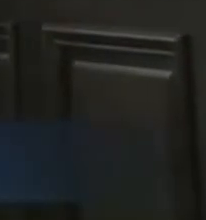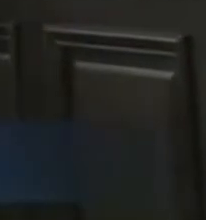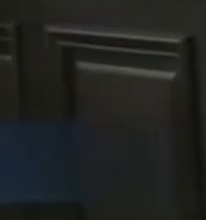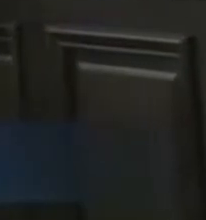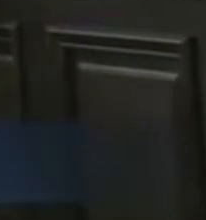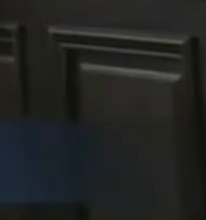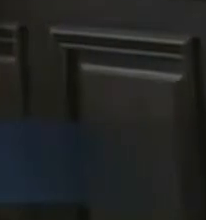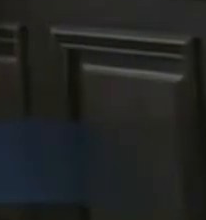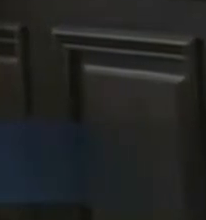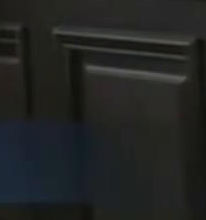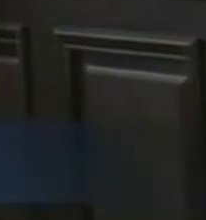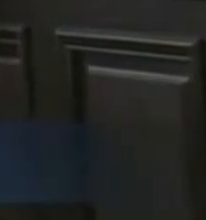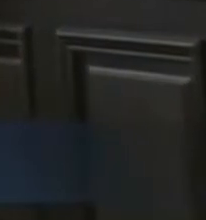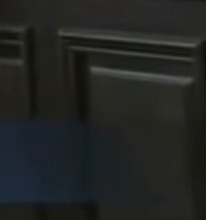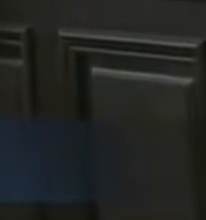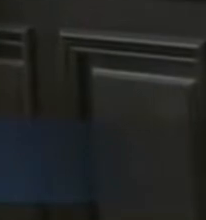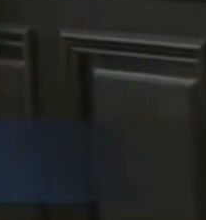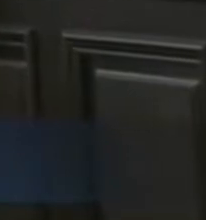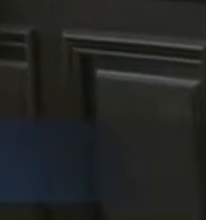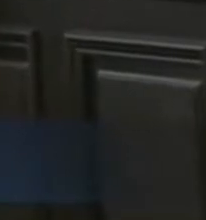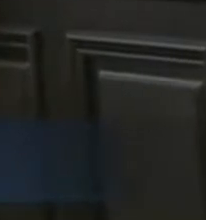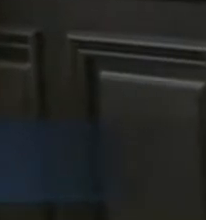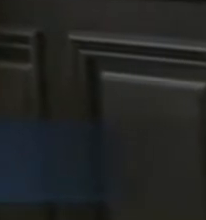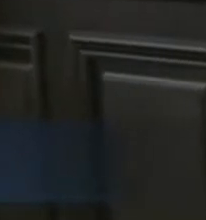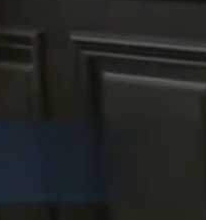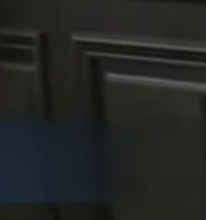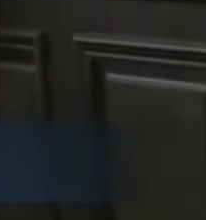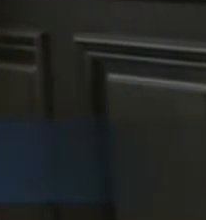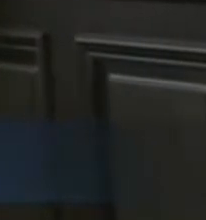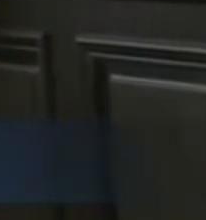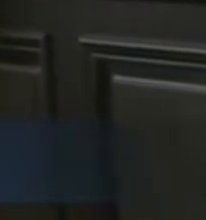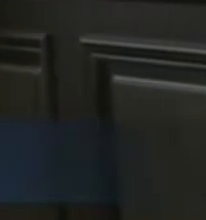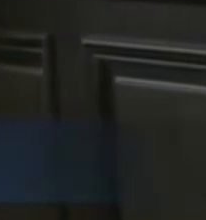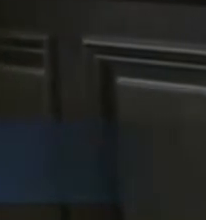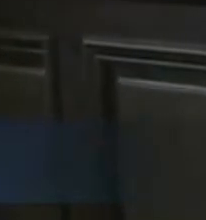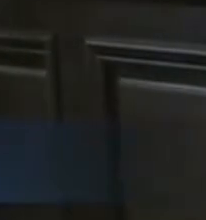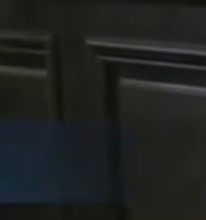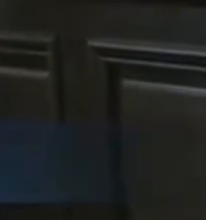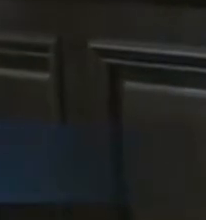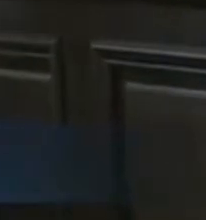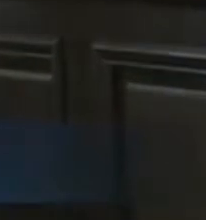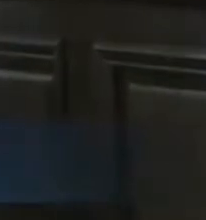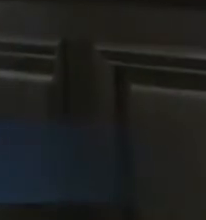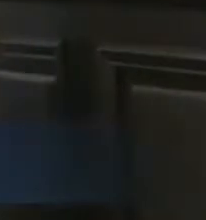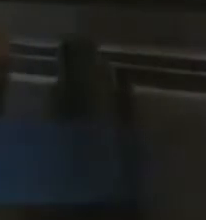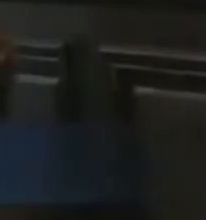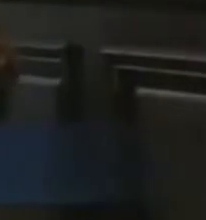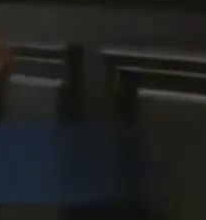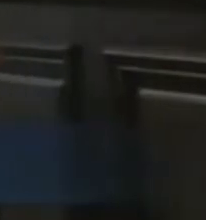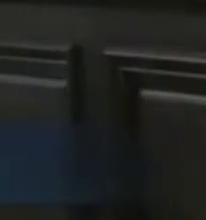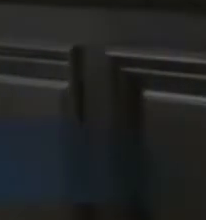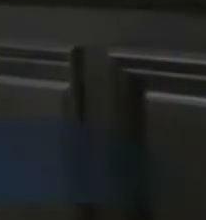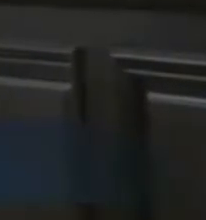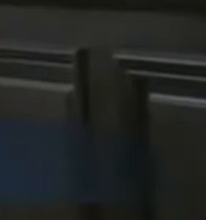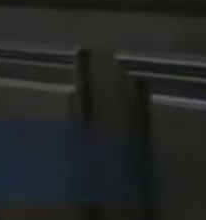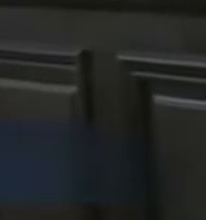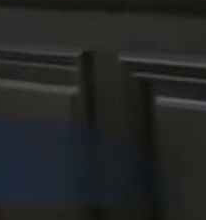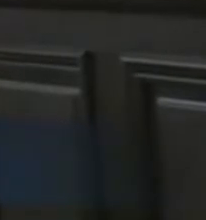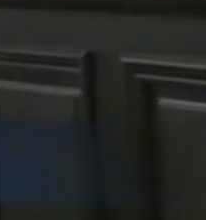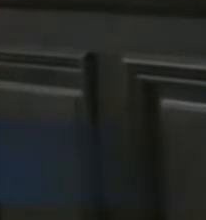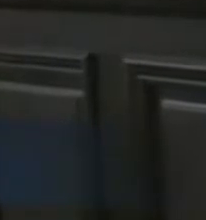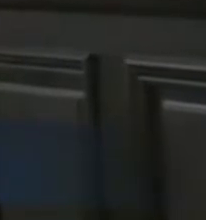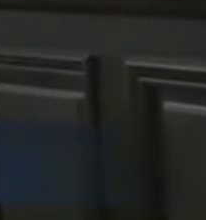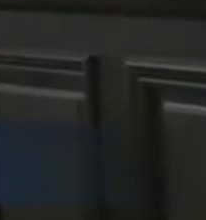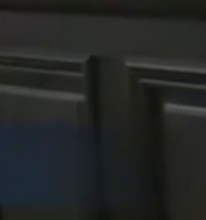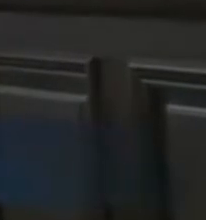senadoras y senadores. Hace una semana me